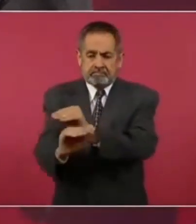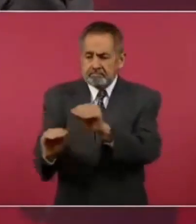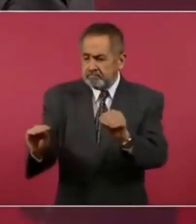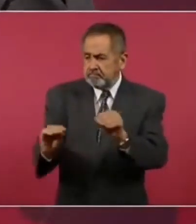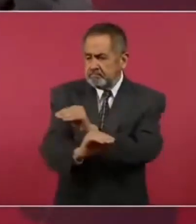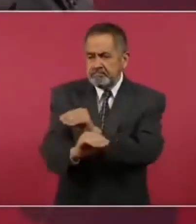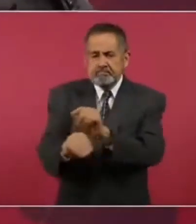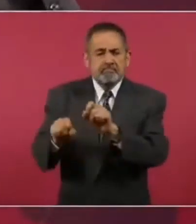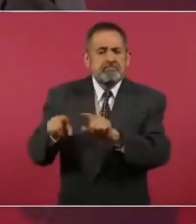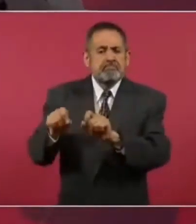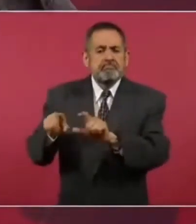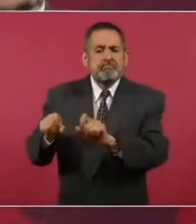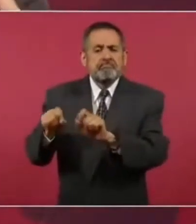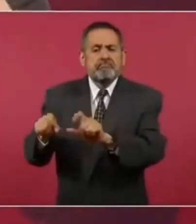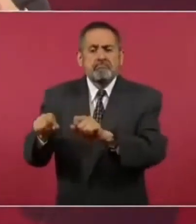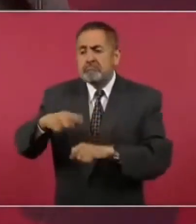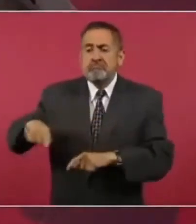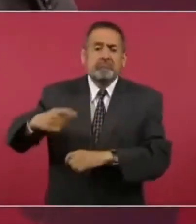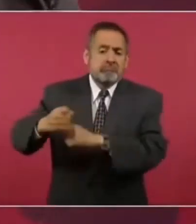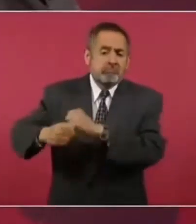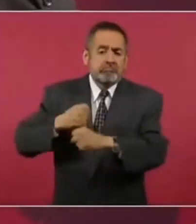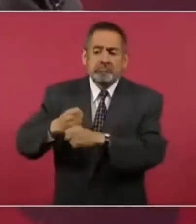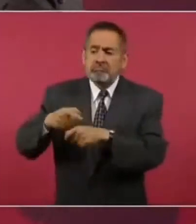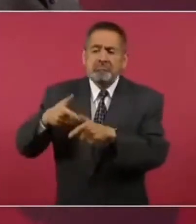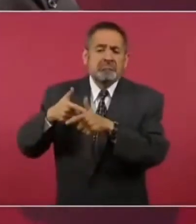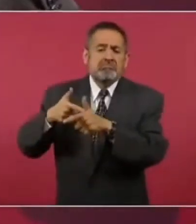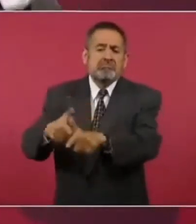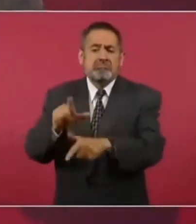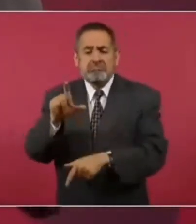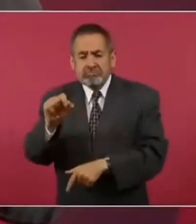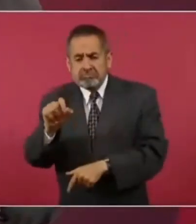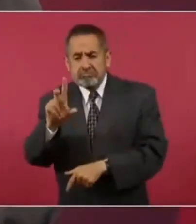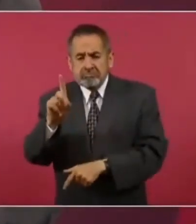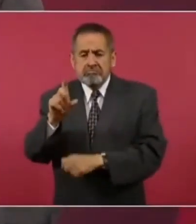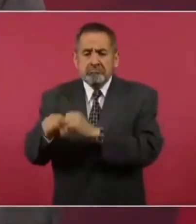tardaron igual que él muchos 20 30 años